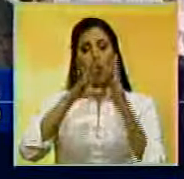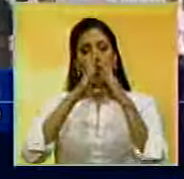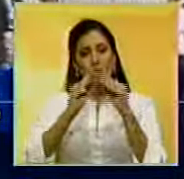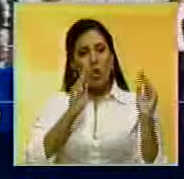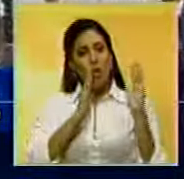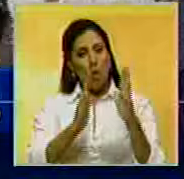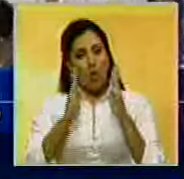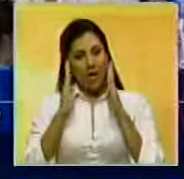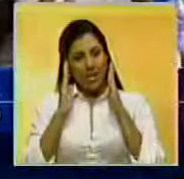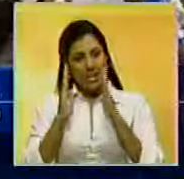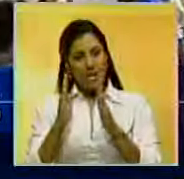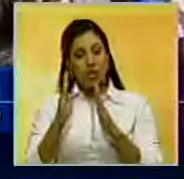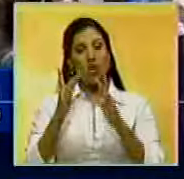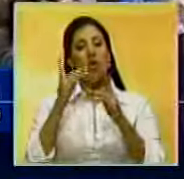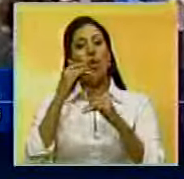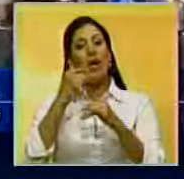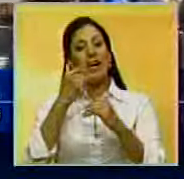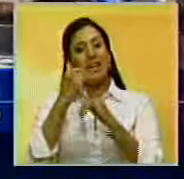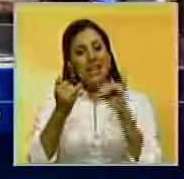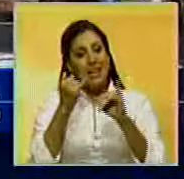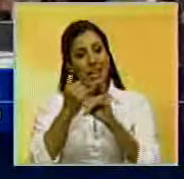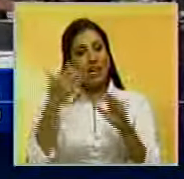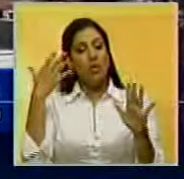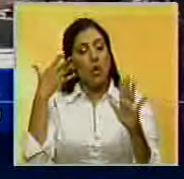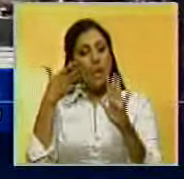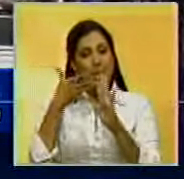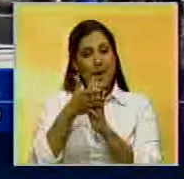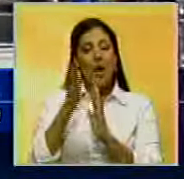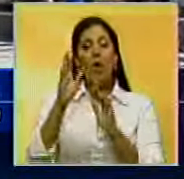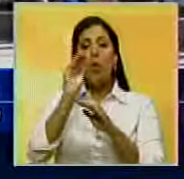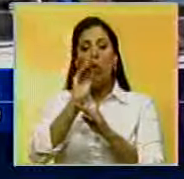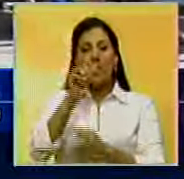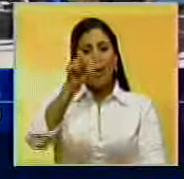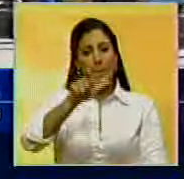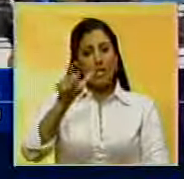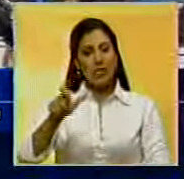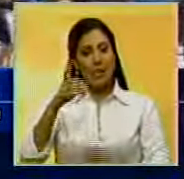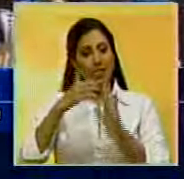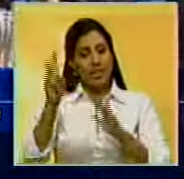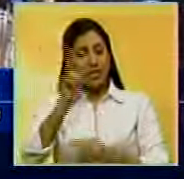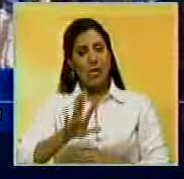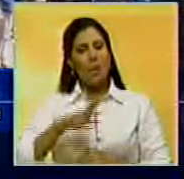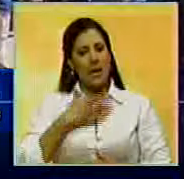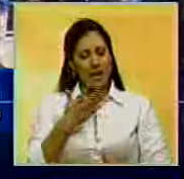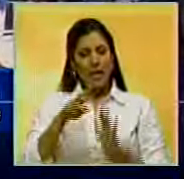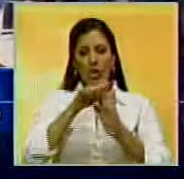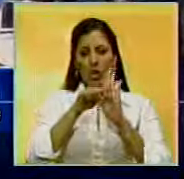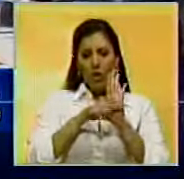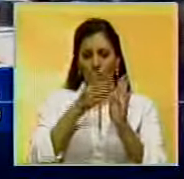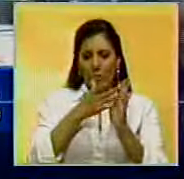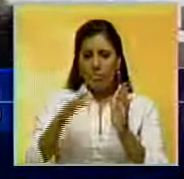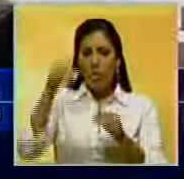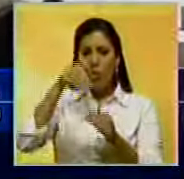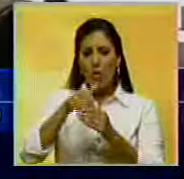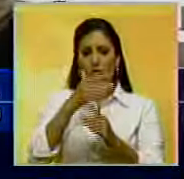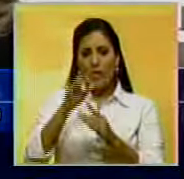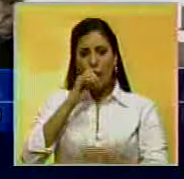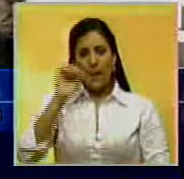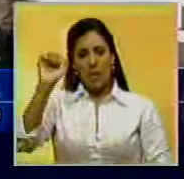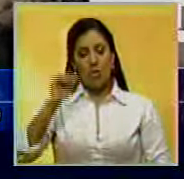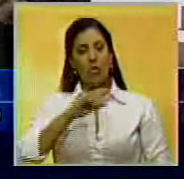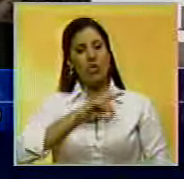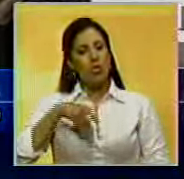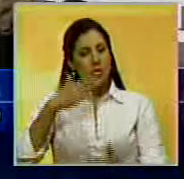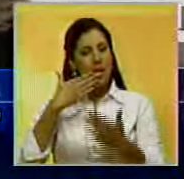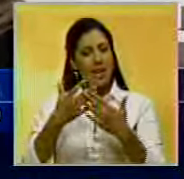todas las organizaciones internacionales a proteger los derechos de los venezolanos para que se pueda cumplir este año el referendo revocatorio.